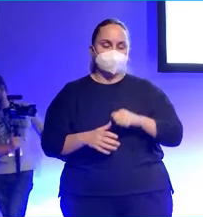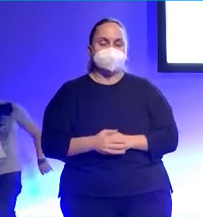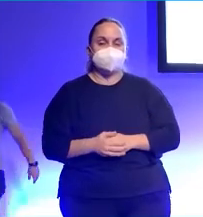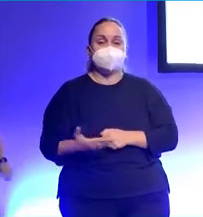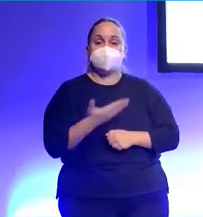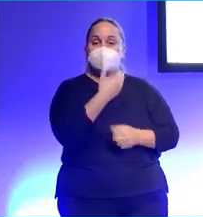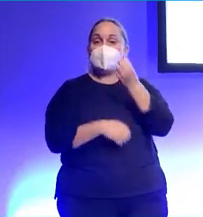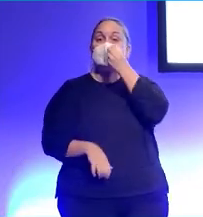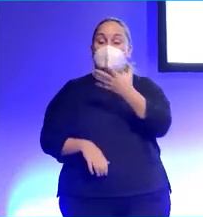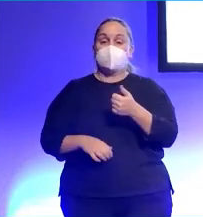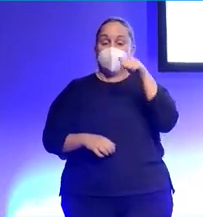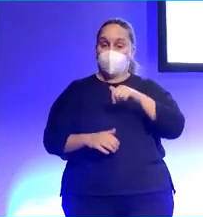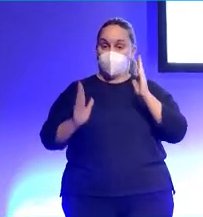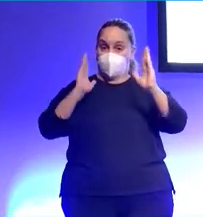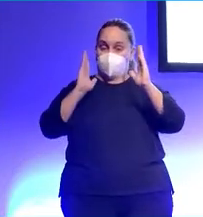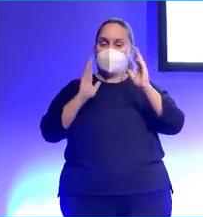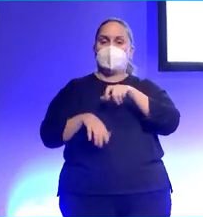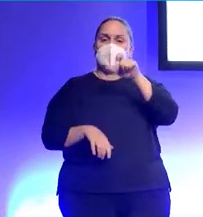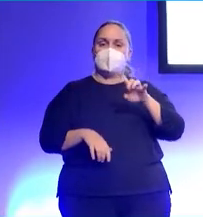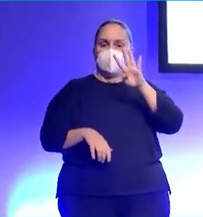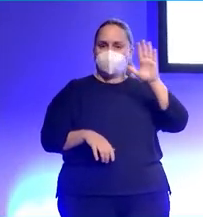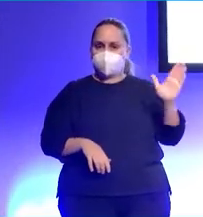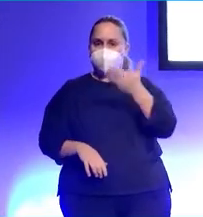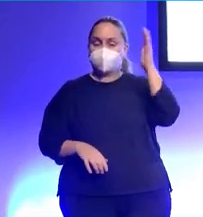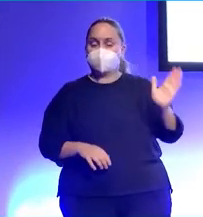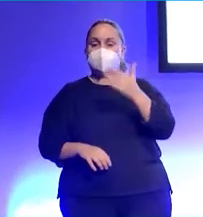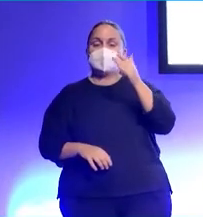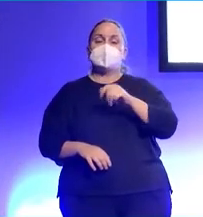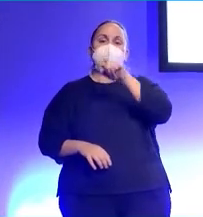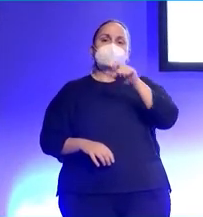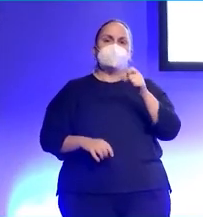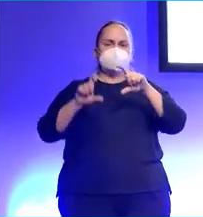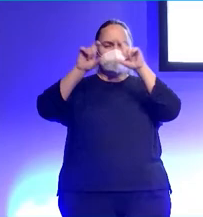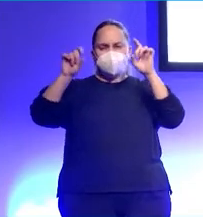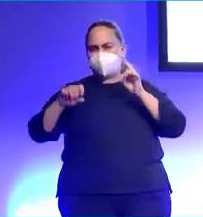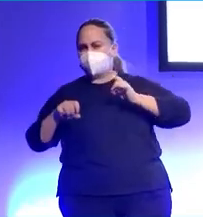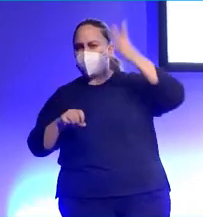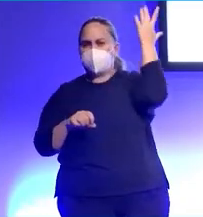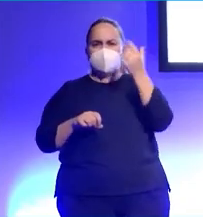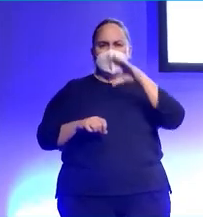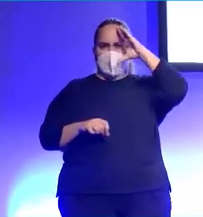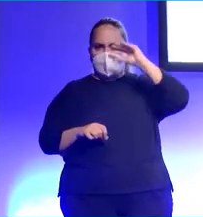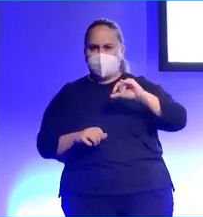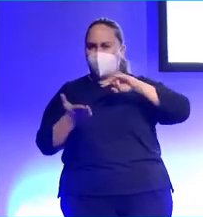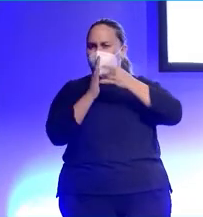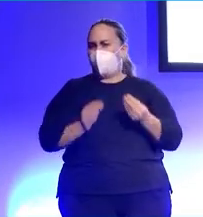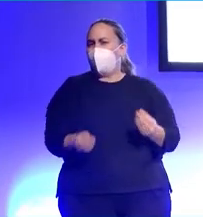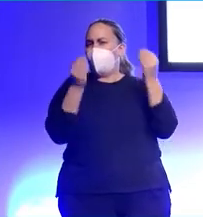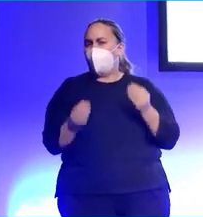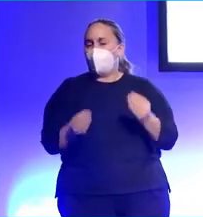Las cuatro personas que salimos en este bloque. Hay gente que es súper emprendedora, talentosa, súper inteligente, ha sacado proyectos de la leche,